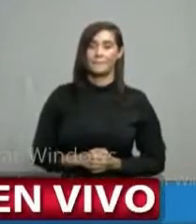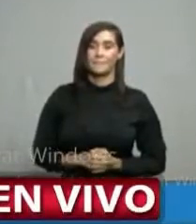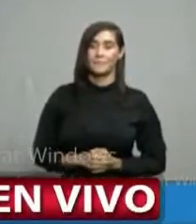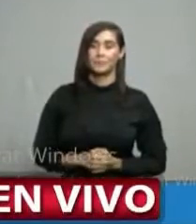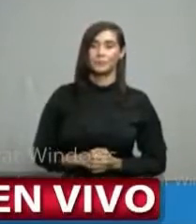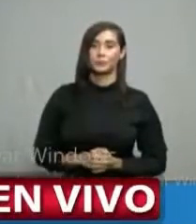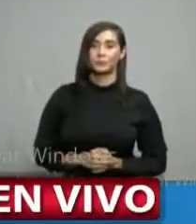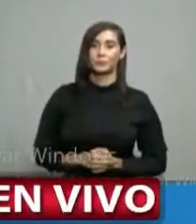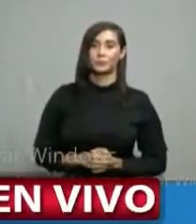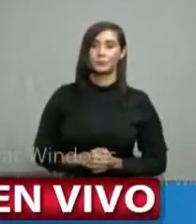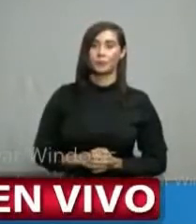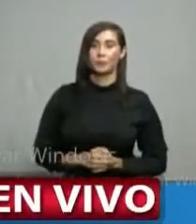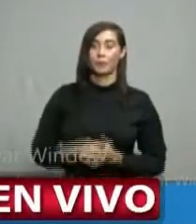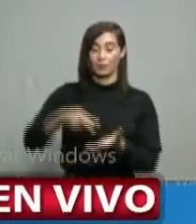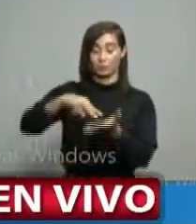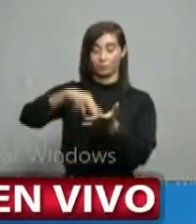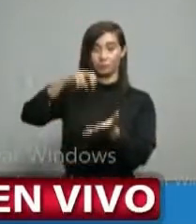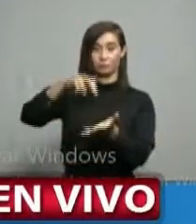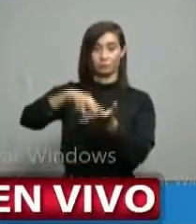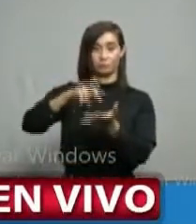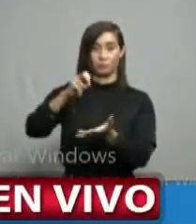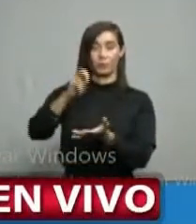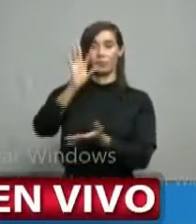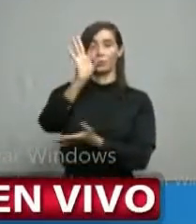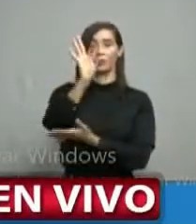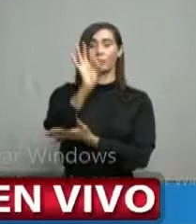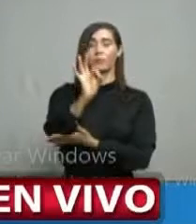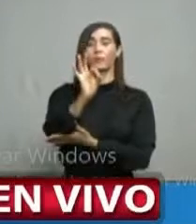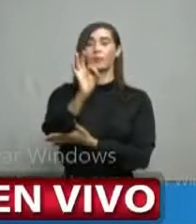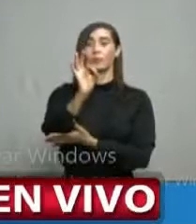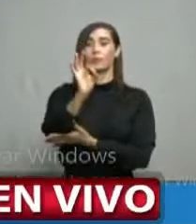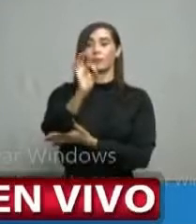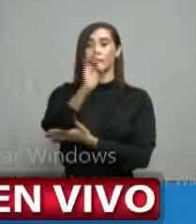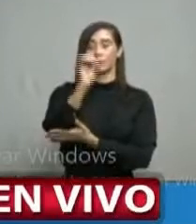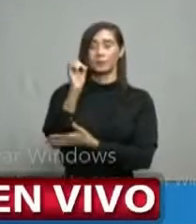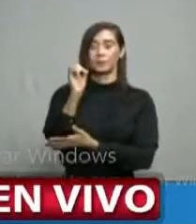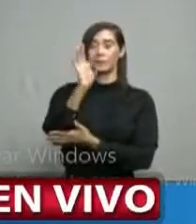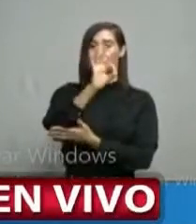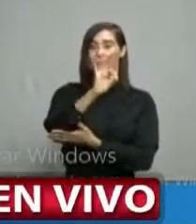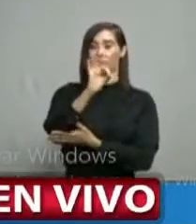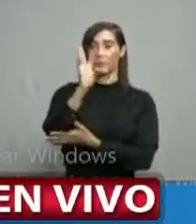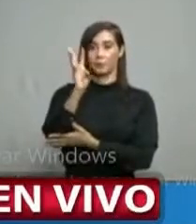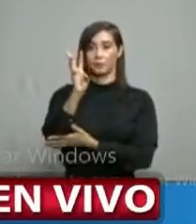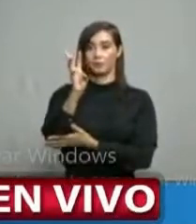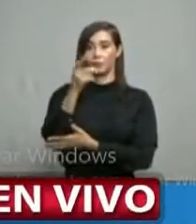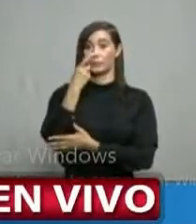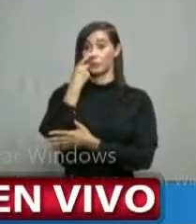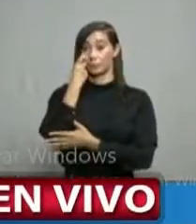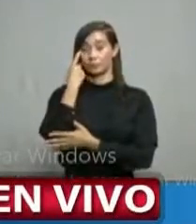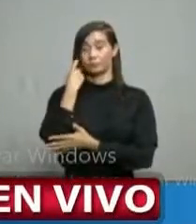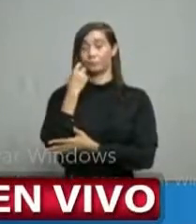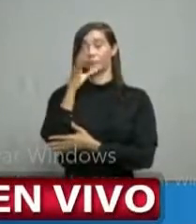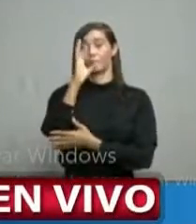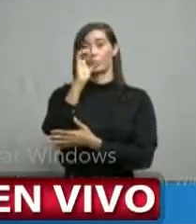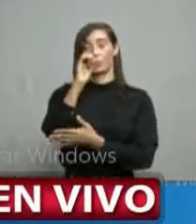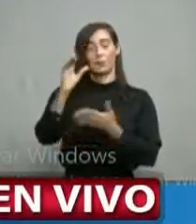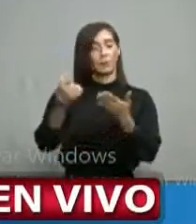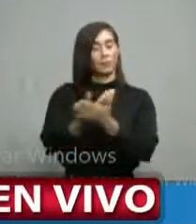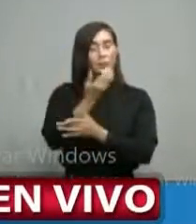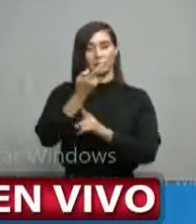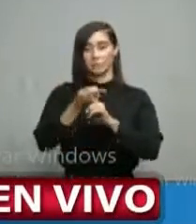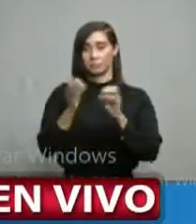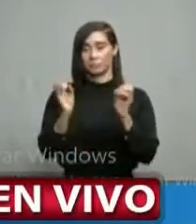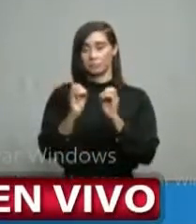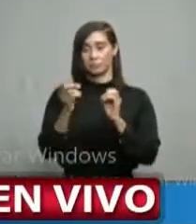Hermanas Mirabal, 996 pruebas realizadas, 0 casos